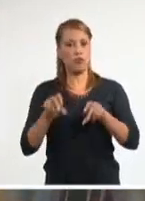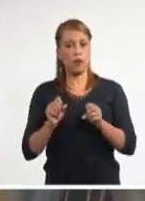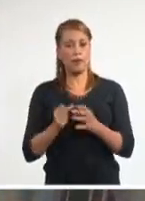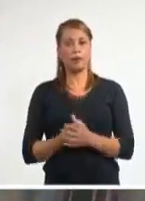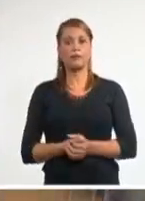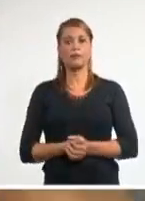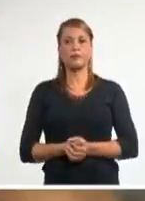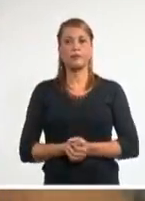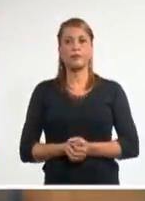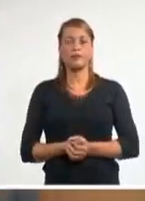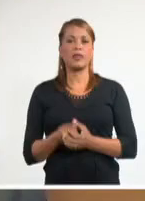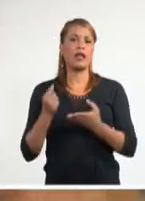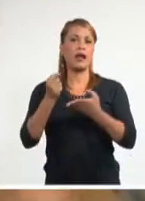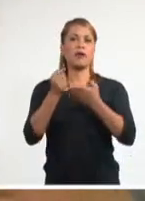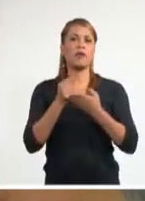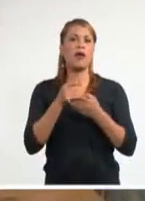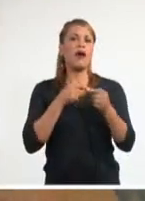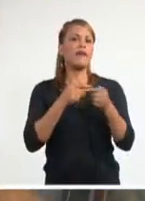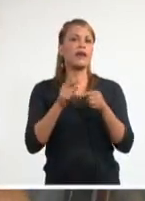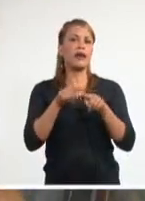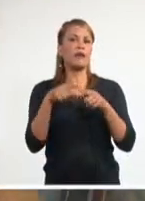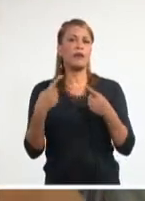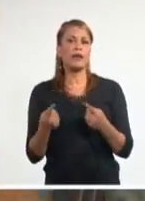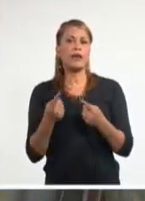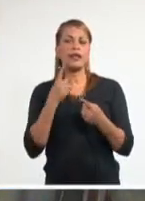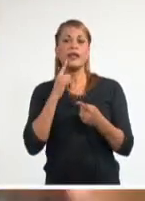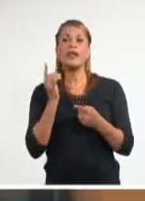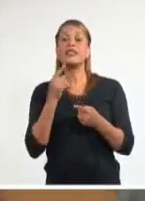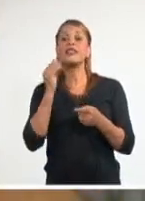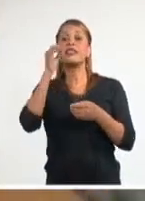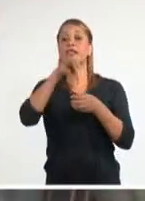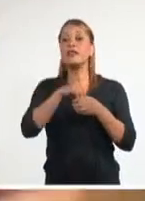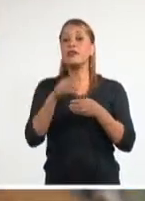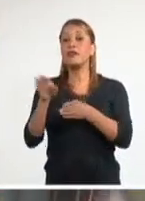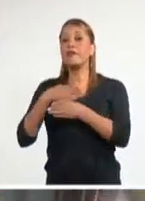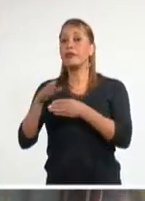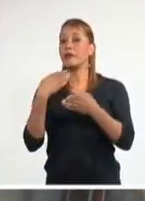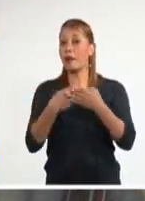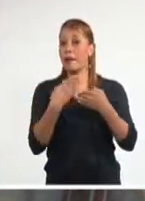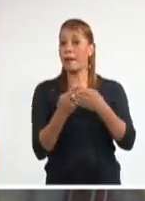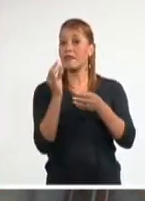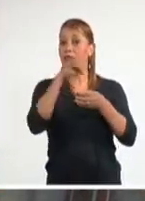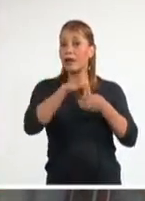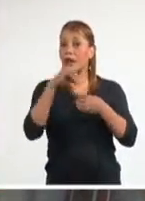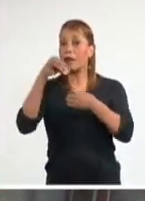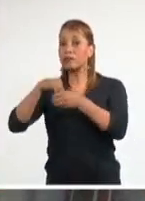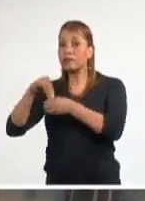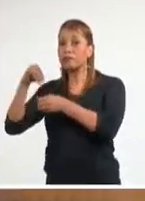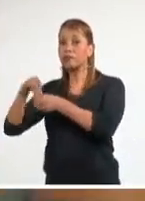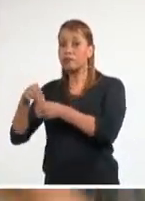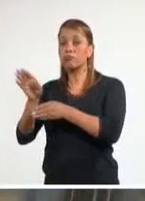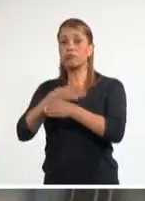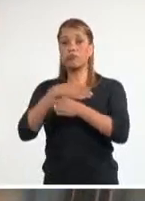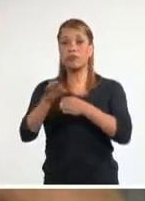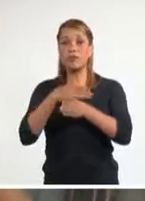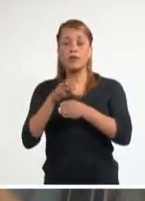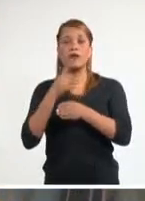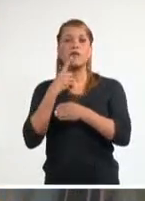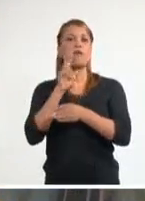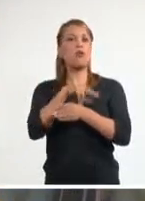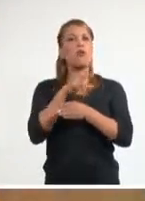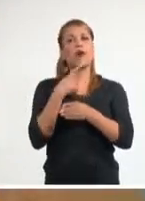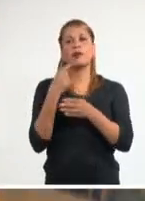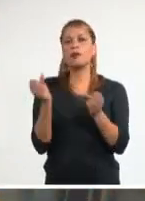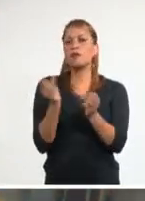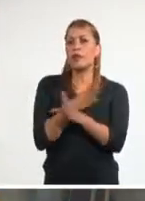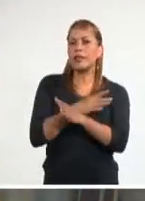Esto ha permitido buscar un acercamiento entre las diferentes instituciones que nos estamos integrando, cooperando, buscar claridad de lo que se